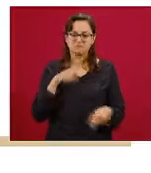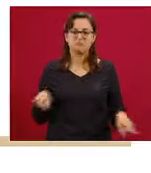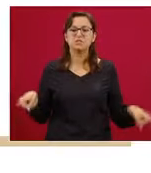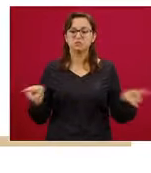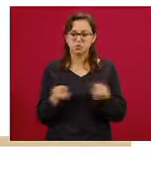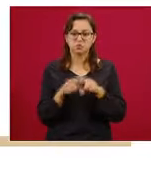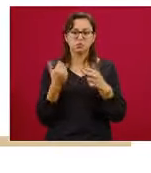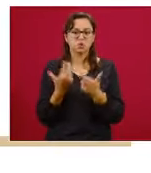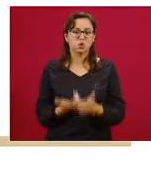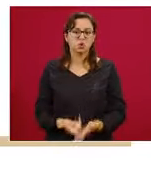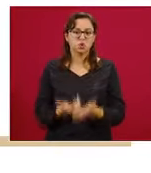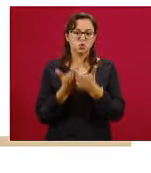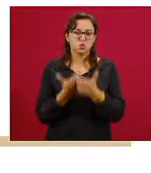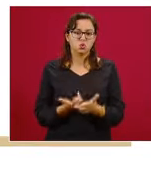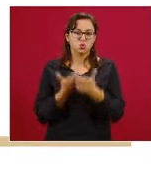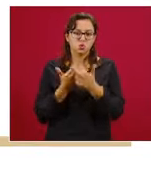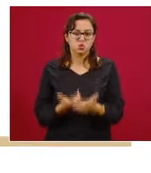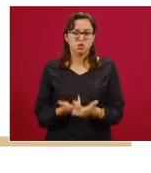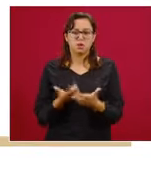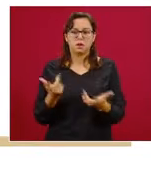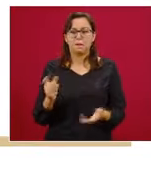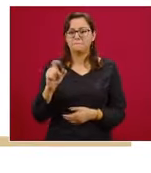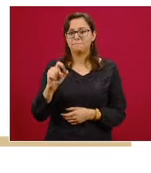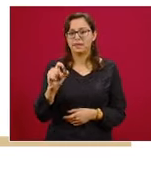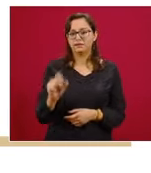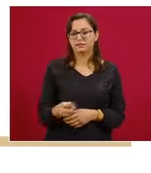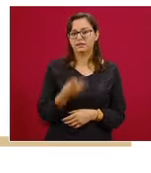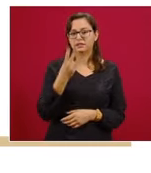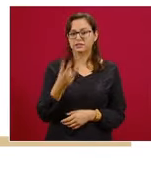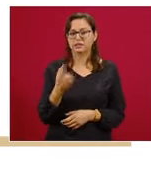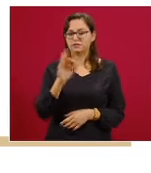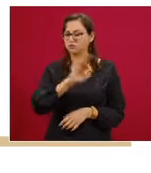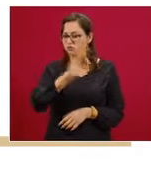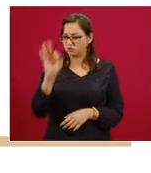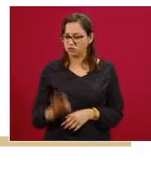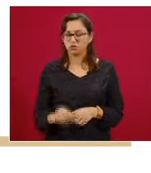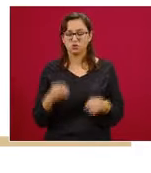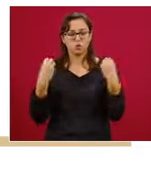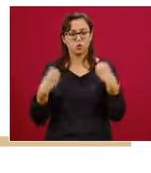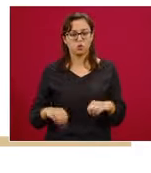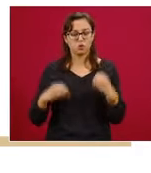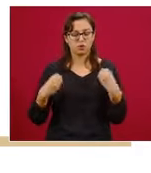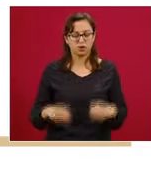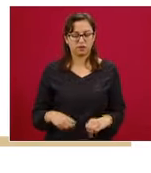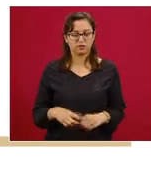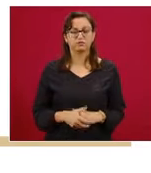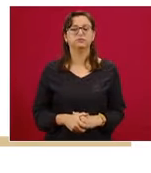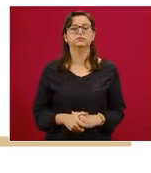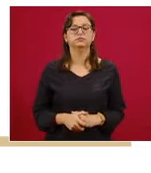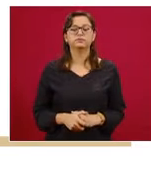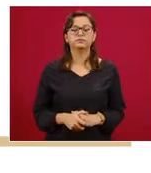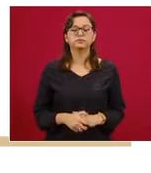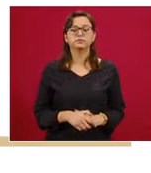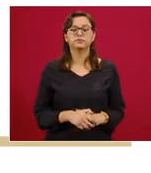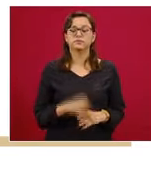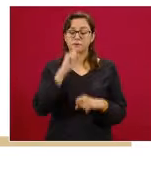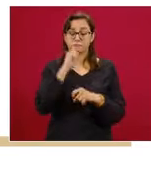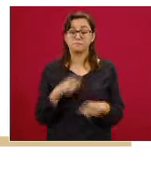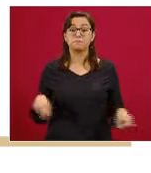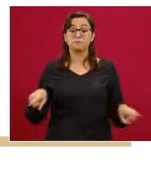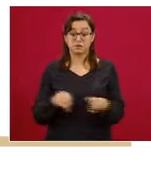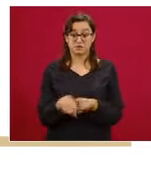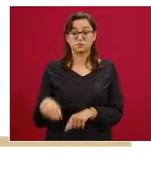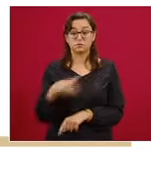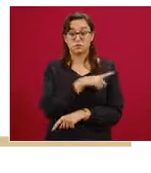en desocupación, solamente 23 por ciento, menos de la cuarta parte, están ocupadas. Recordar también aquí que hemos